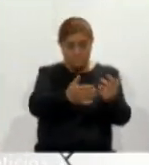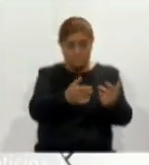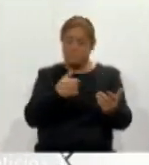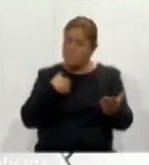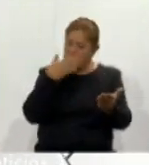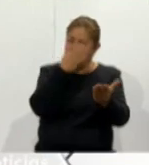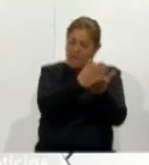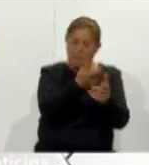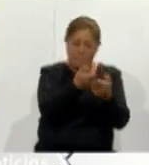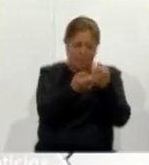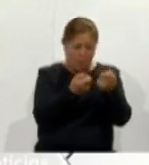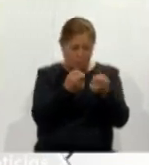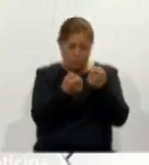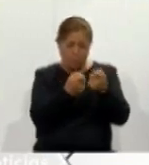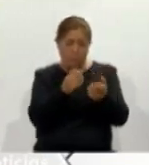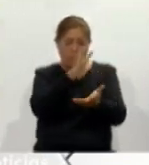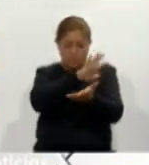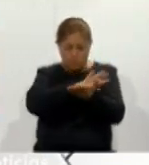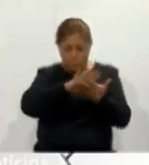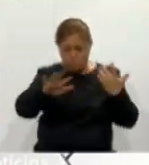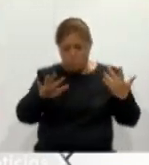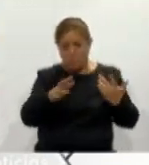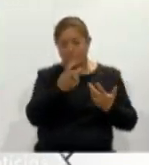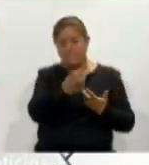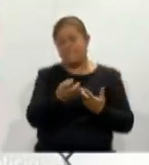para el control y extinción de los mismos.